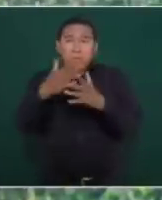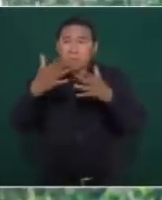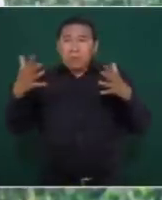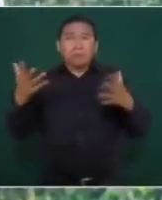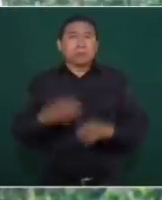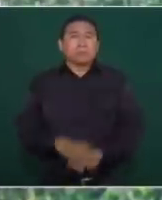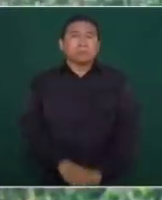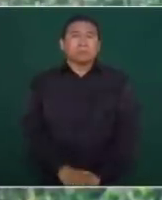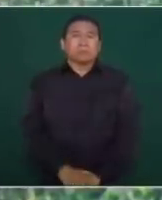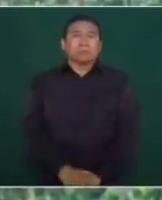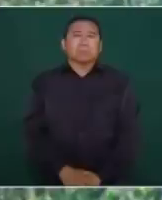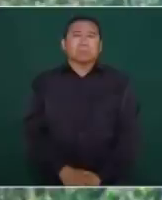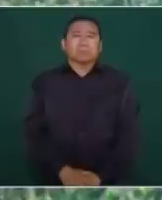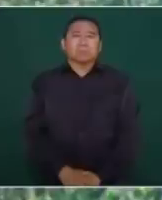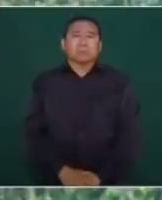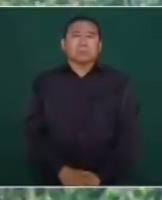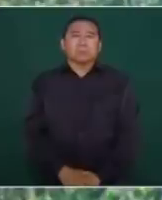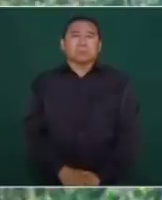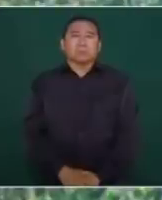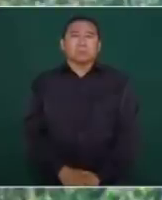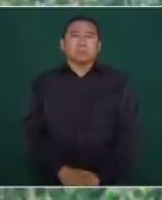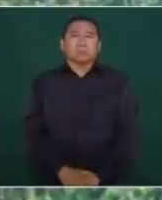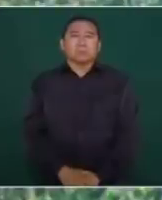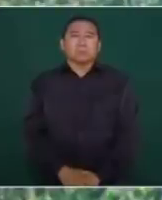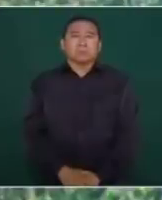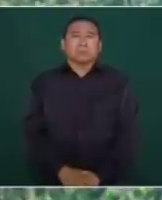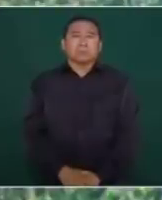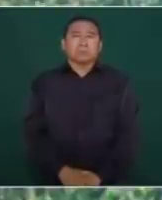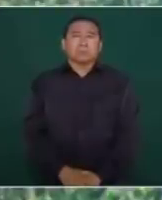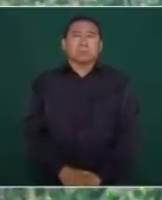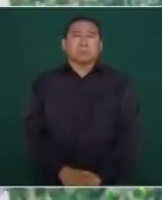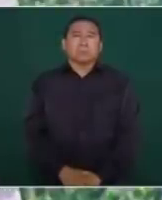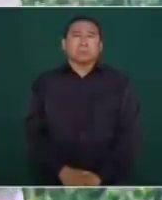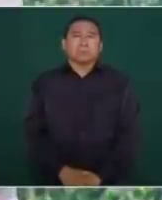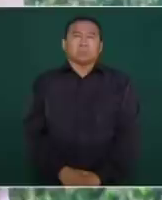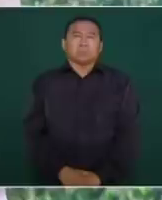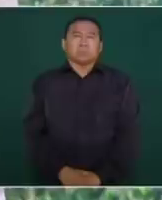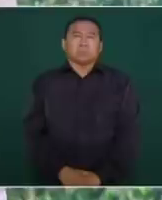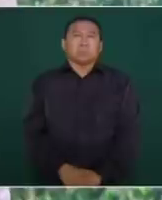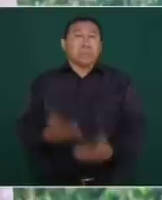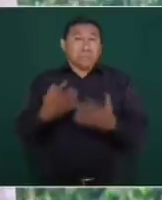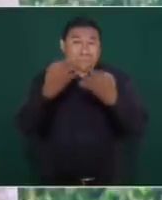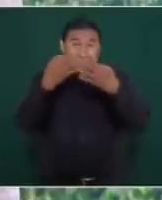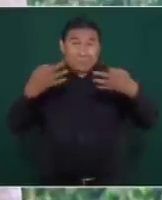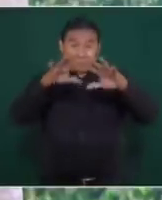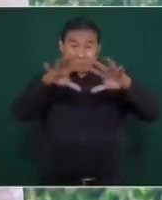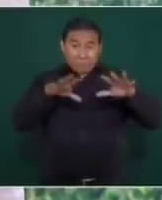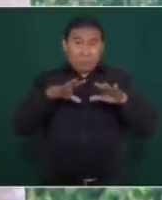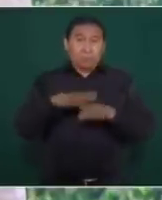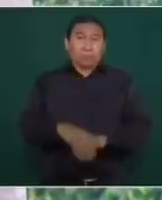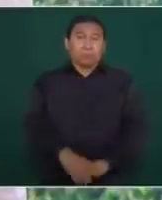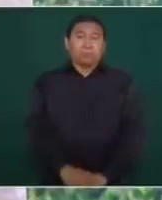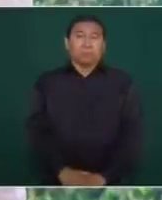en lo que es el territorio,